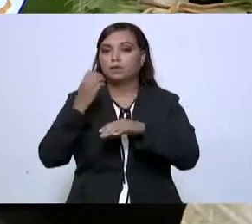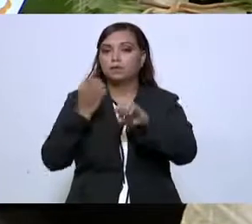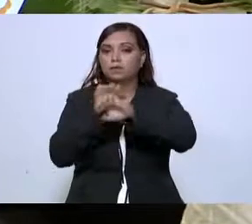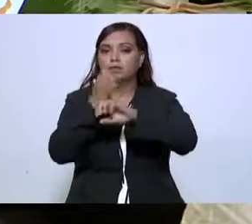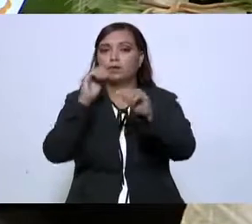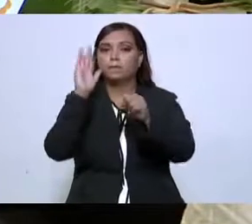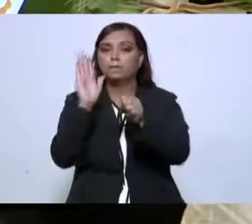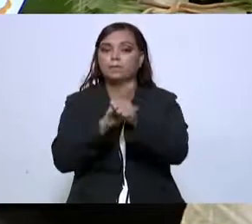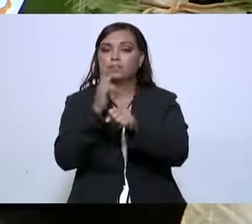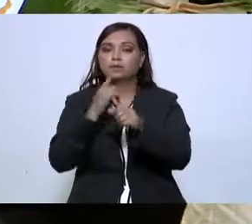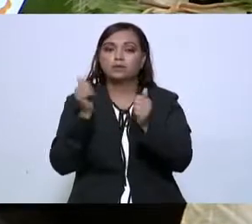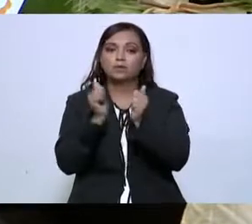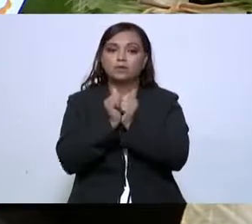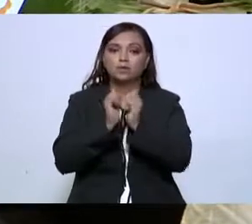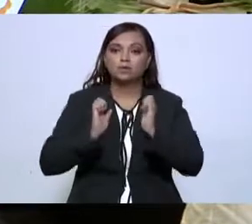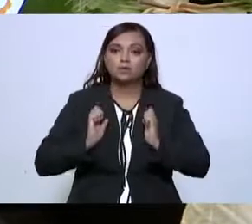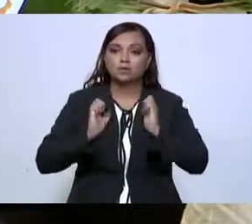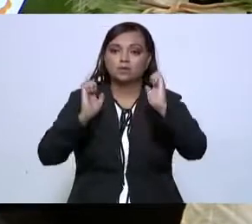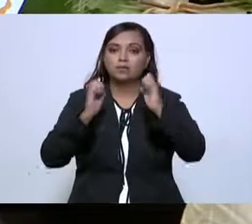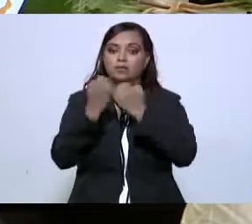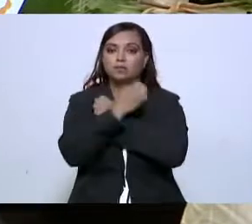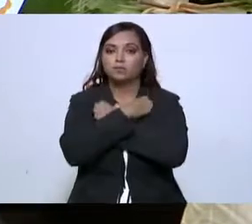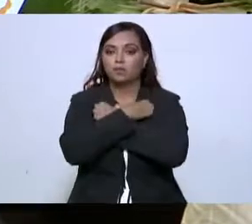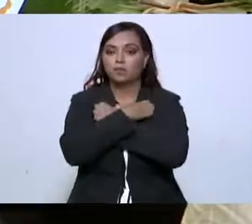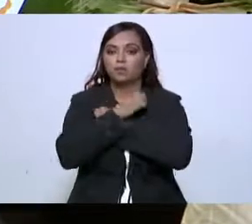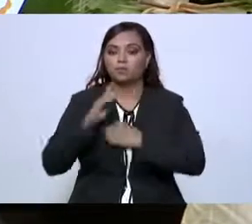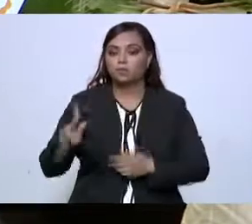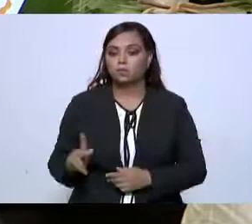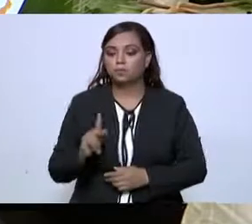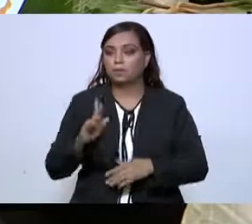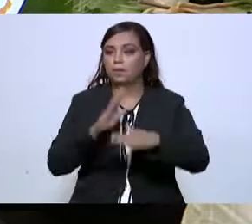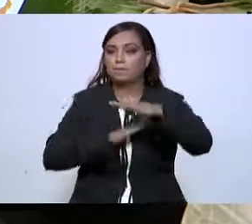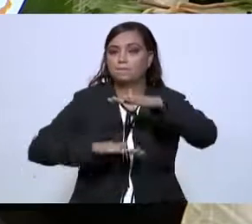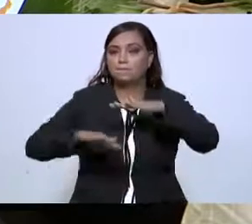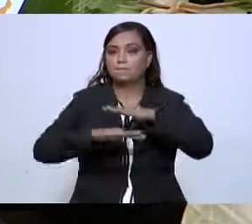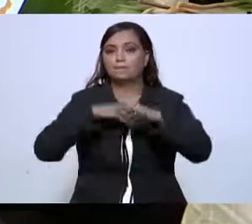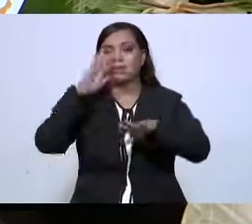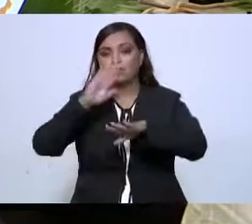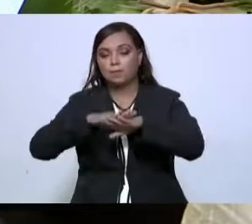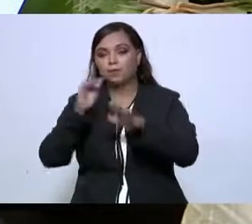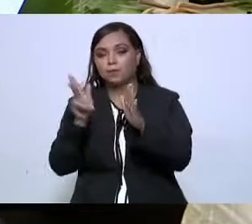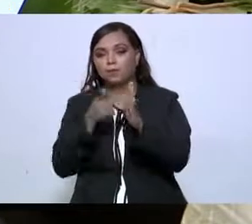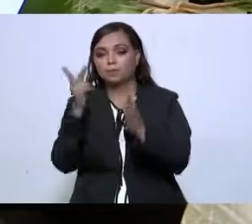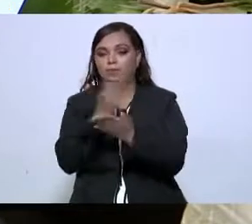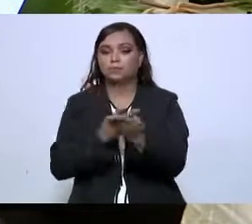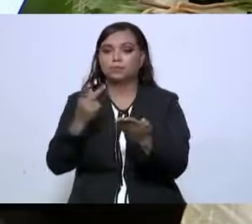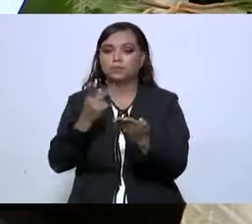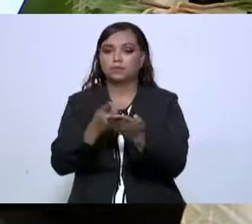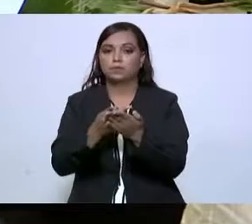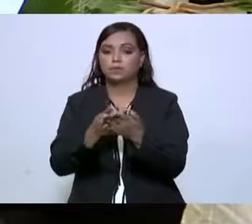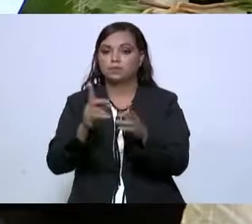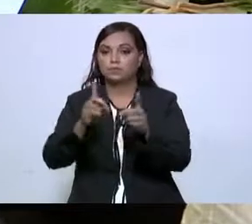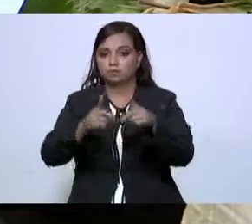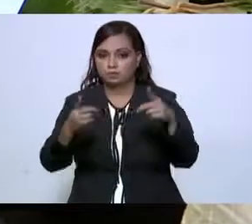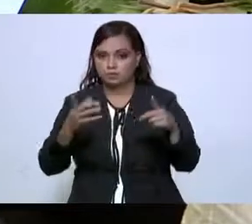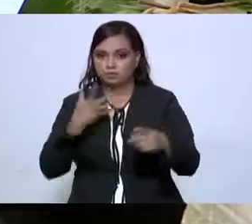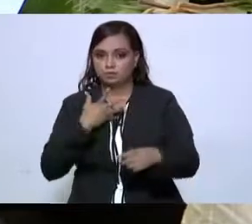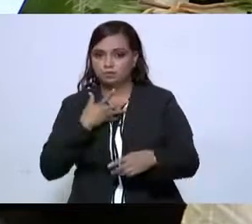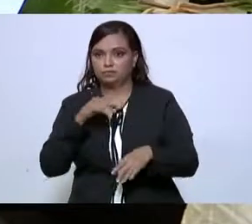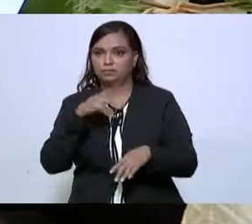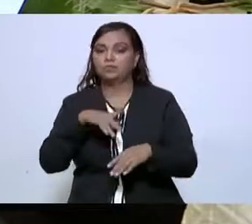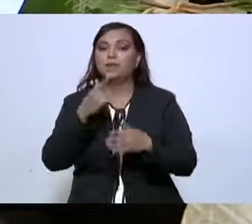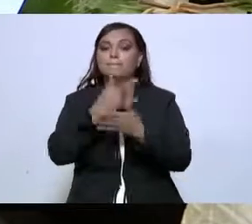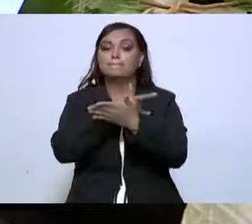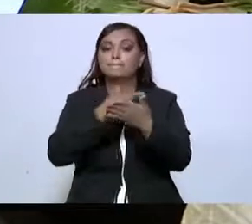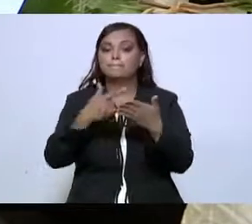edificios de educación pública del sistema básico. El otro programa que tenemos que hemos desarrollado es el